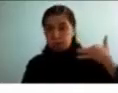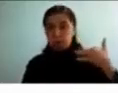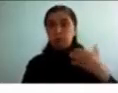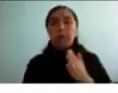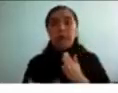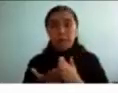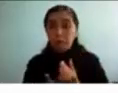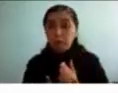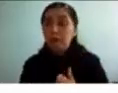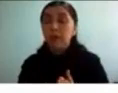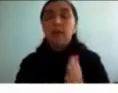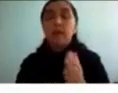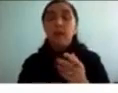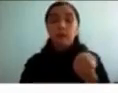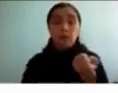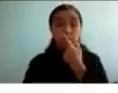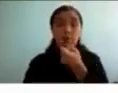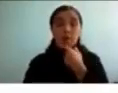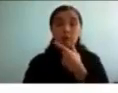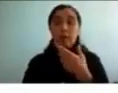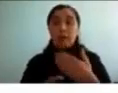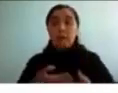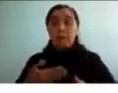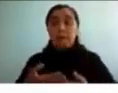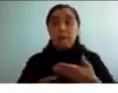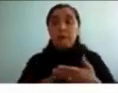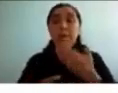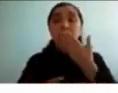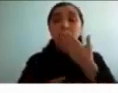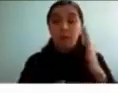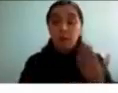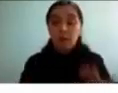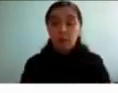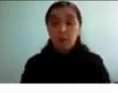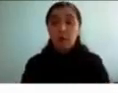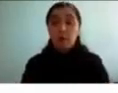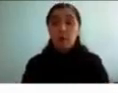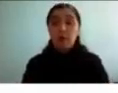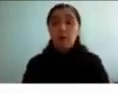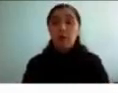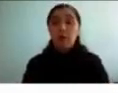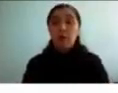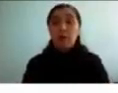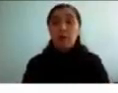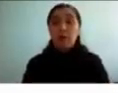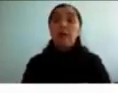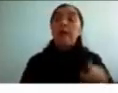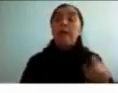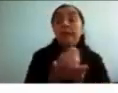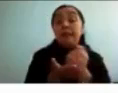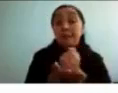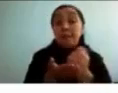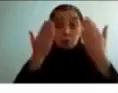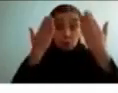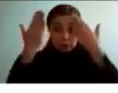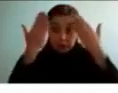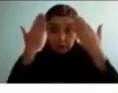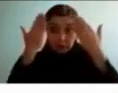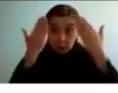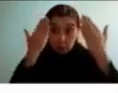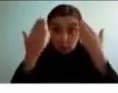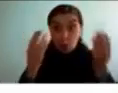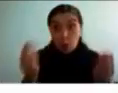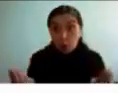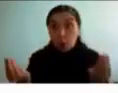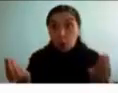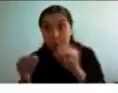para ofrecer efectos inmediatos de mejora el aprendizaje conductual en el tratamiento psicológico también se ve favorecido por el uso combinado de